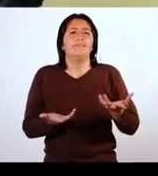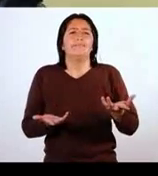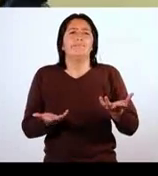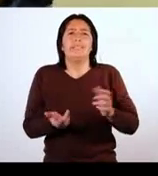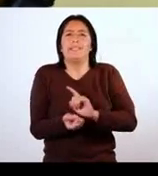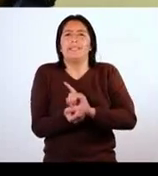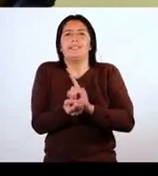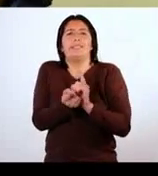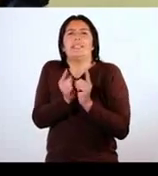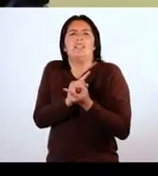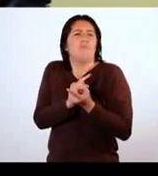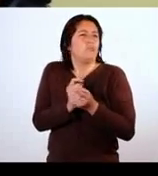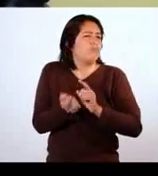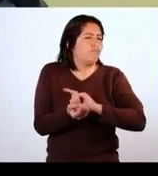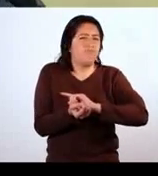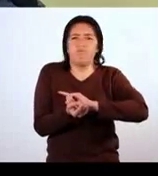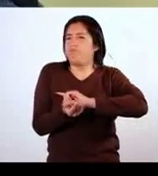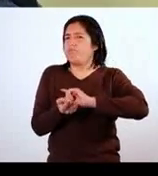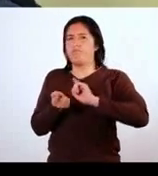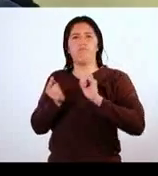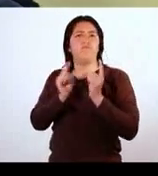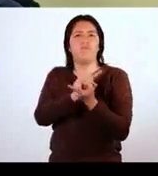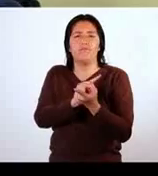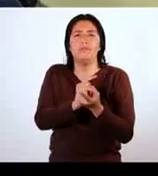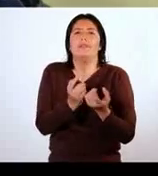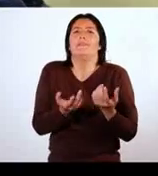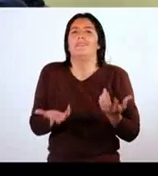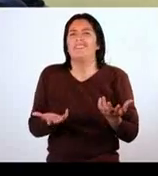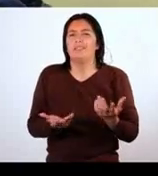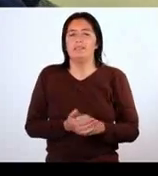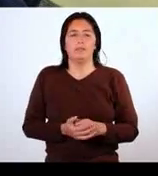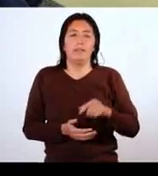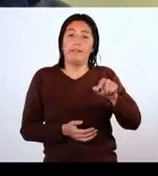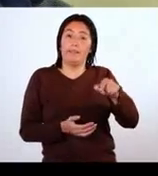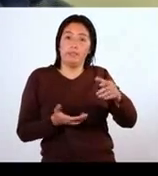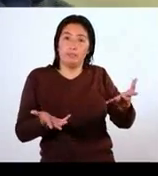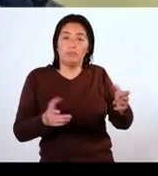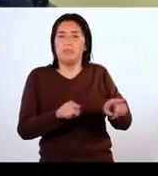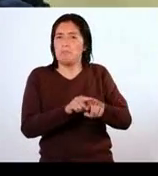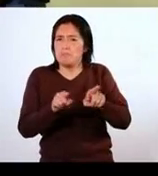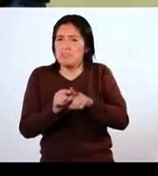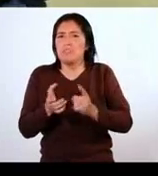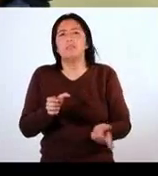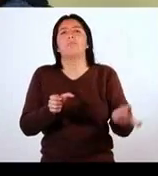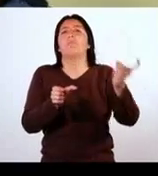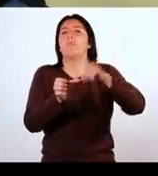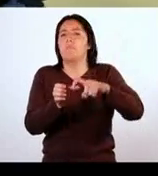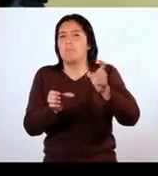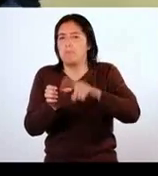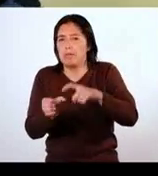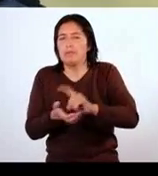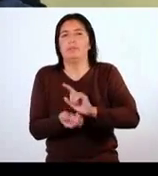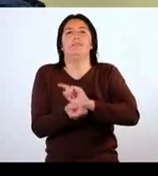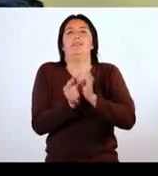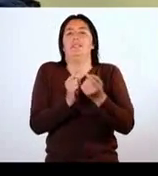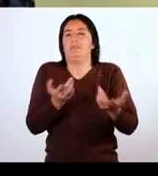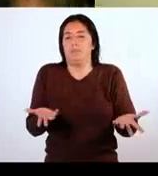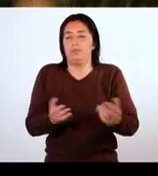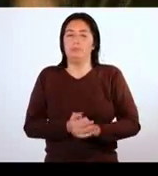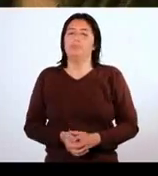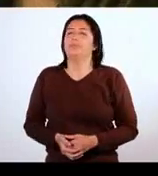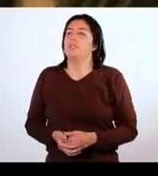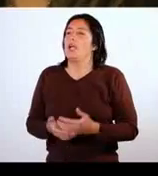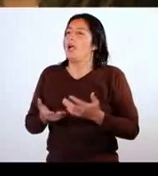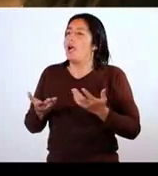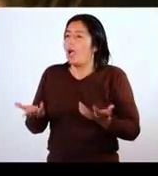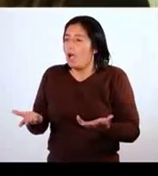circunstancia de cambio total. Y bueno, esto también forma parte del cambio. Bueno,